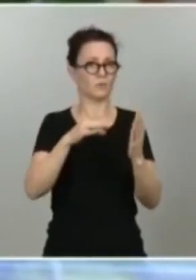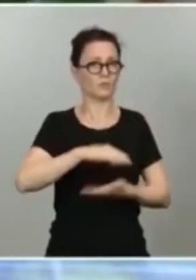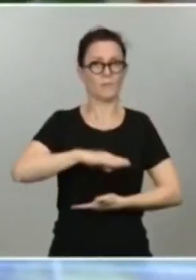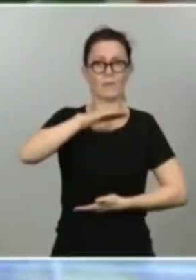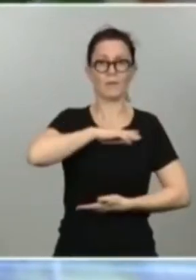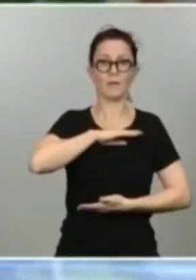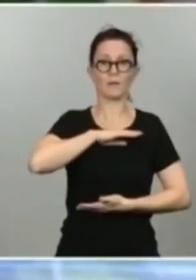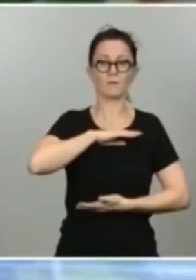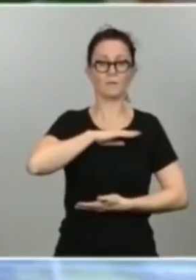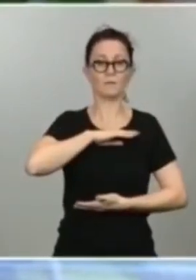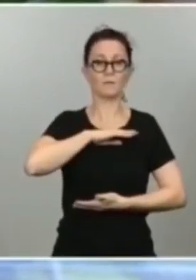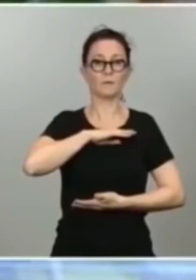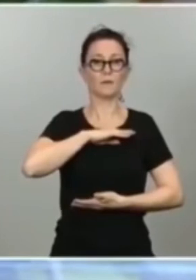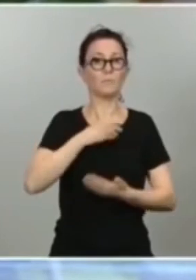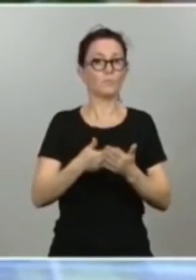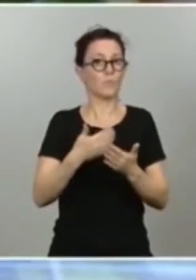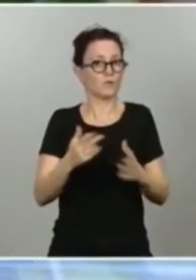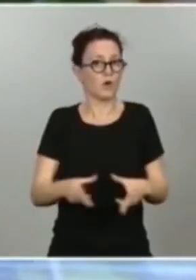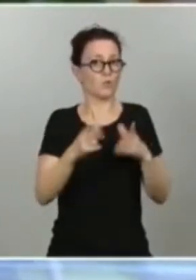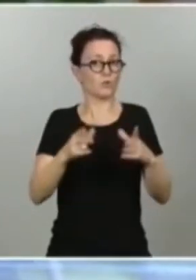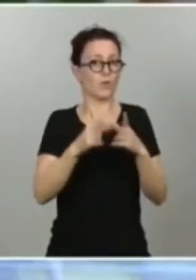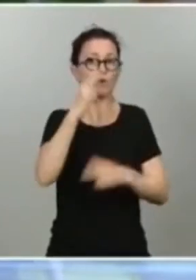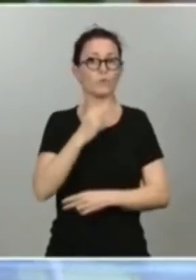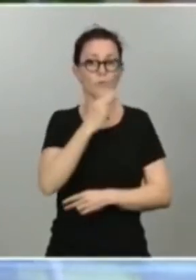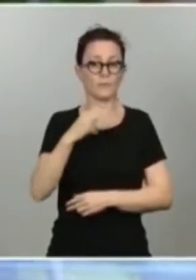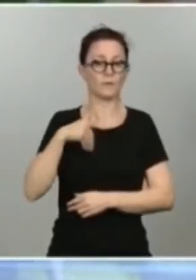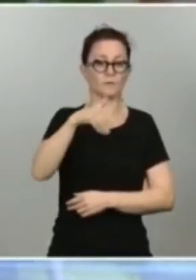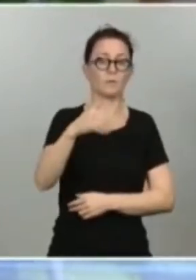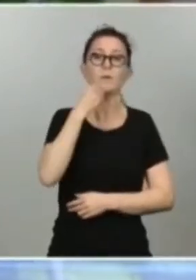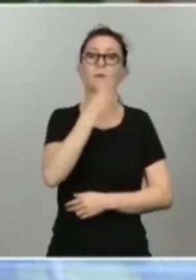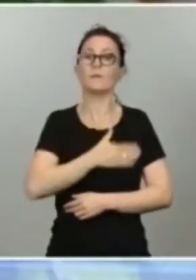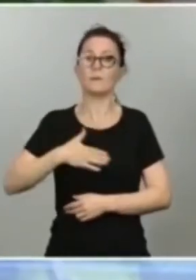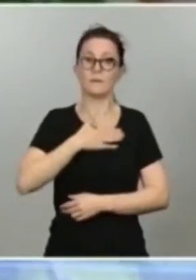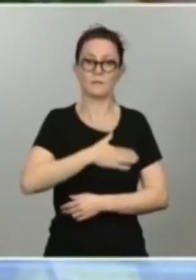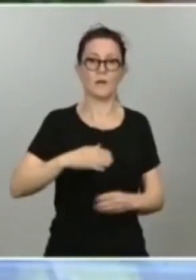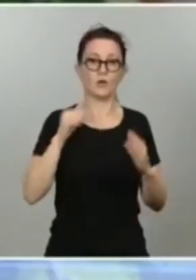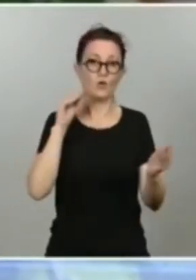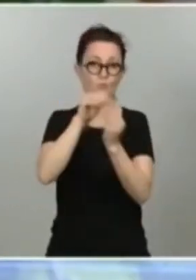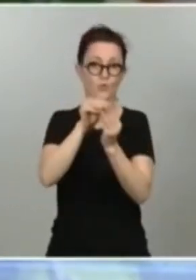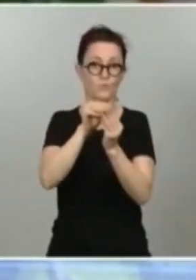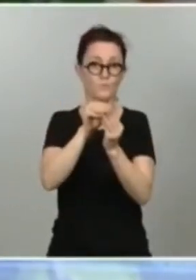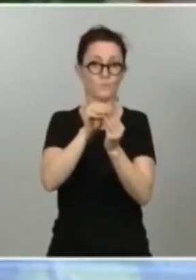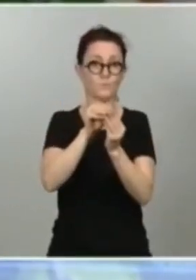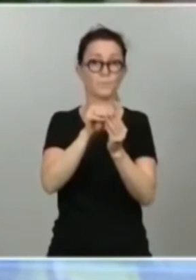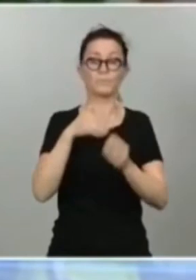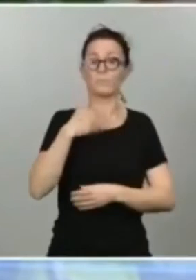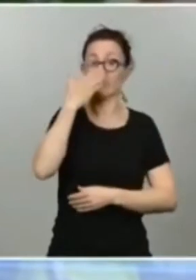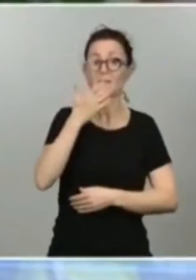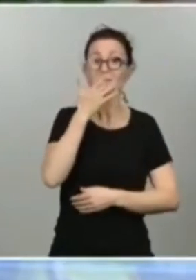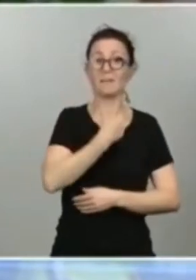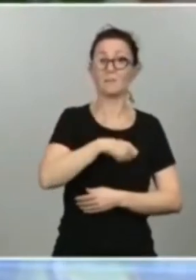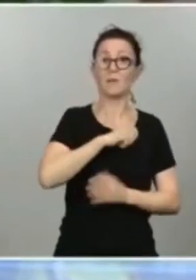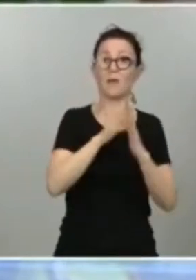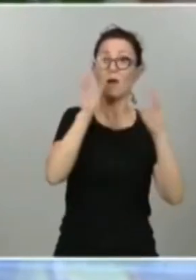comprometidas en el progreso y en el bienestar común. Como decía al principio de mi intervención, cuando España acuerda, España avanza. Cuando España acuerda,